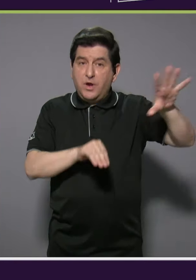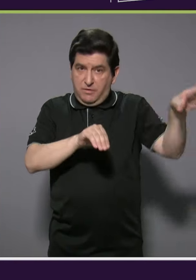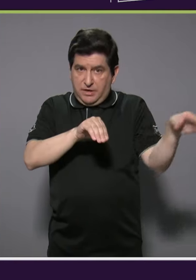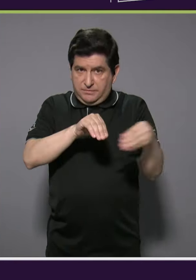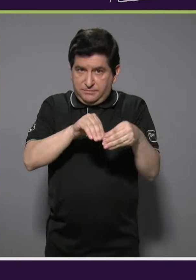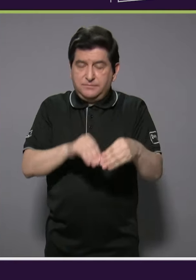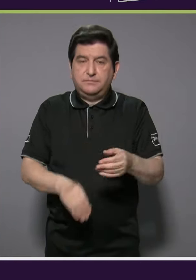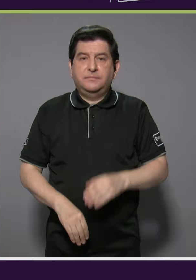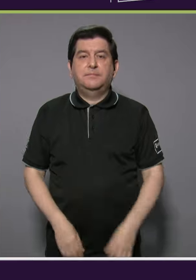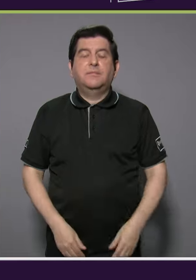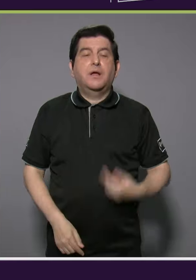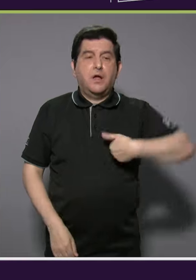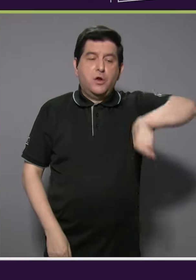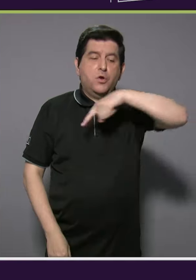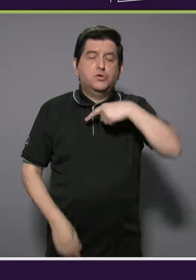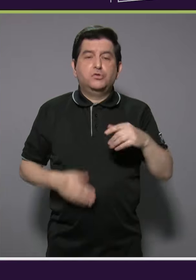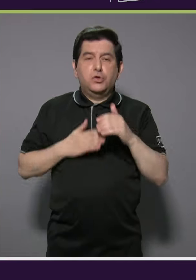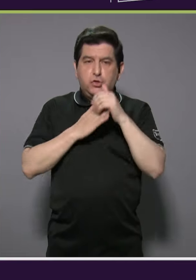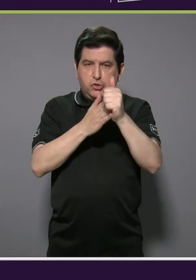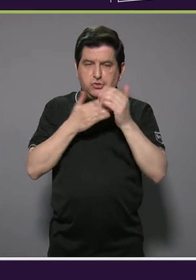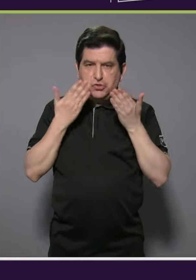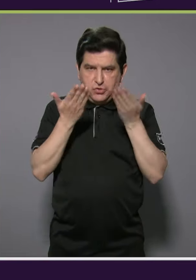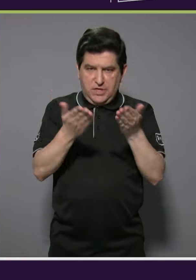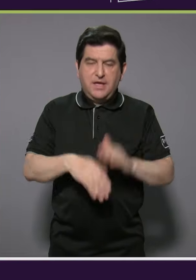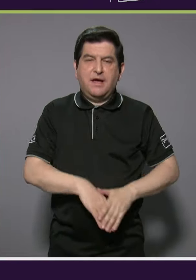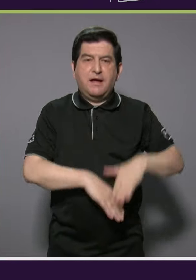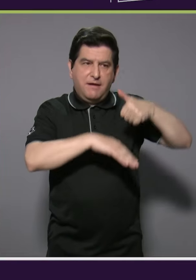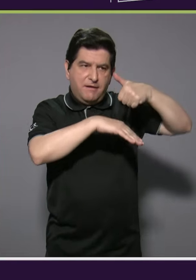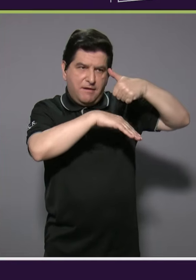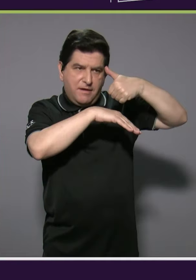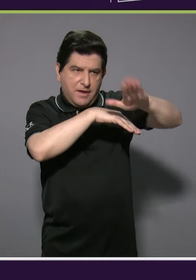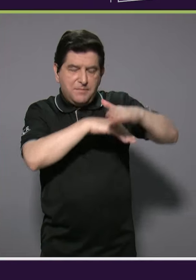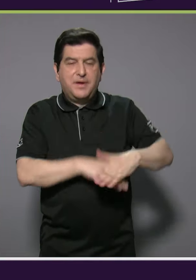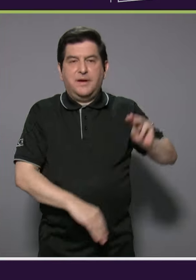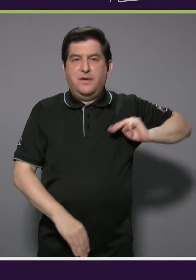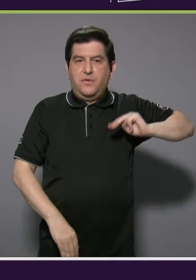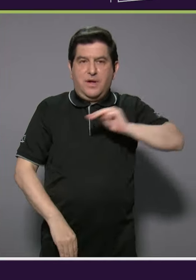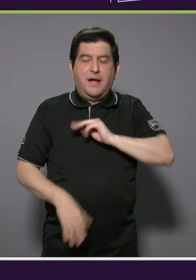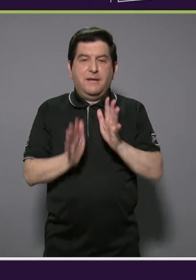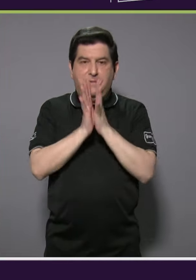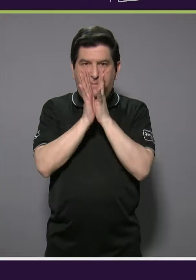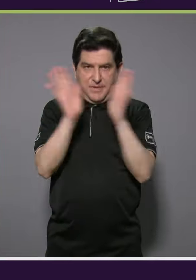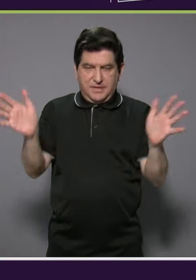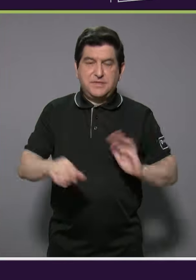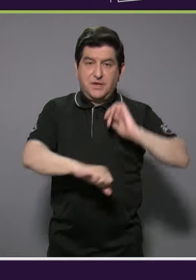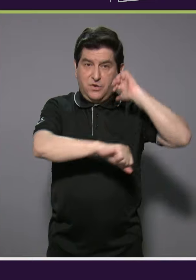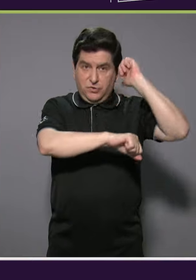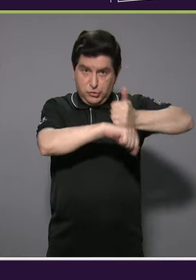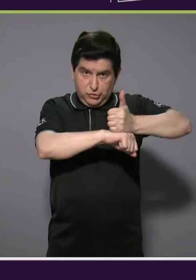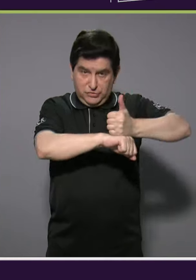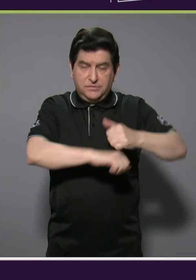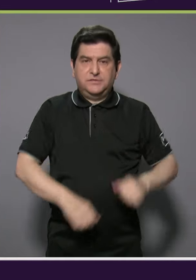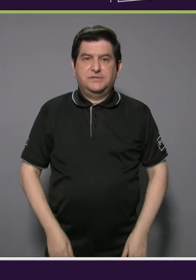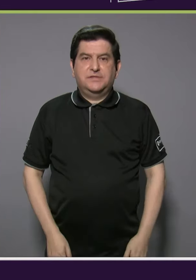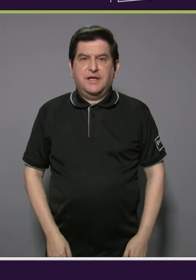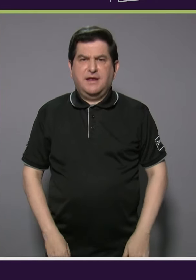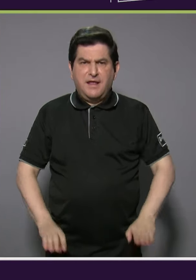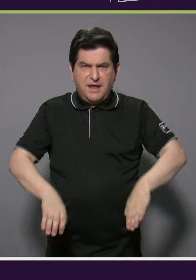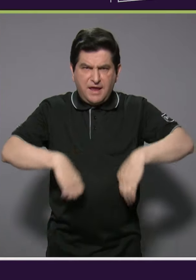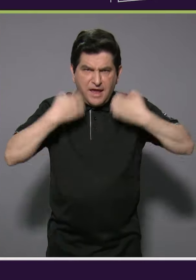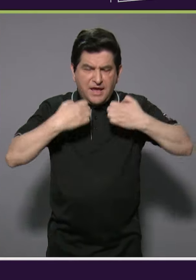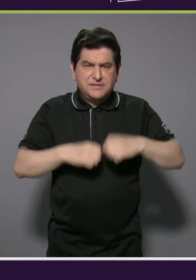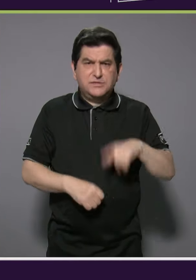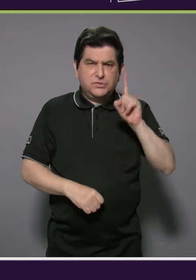le damos la guía inicial y los referimos al Ministerio Público para determinar si existió un